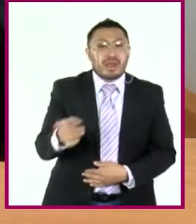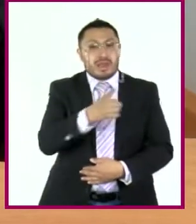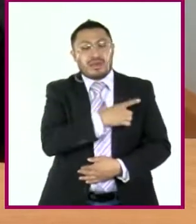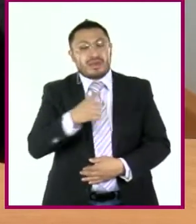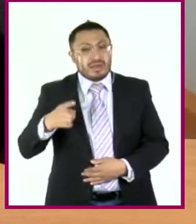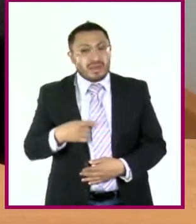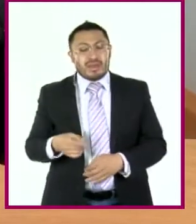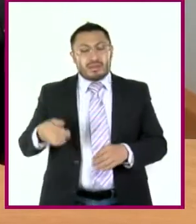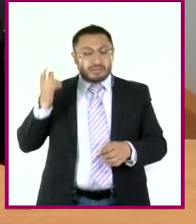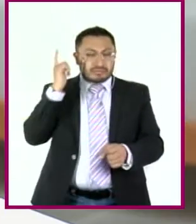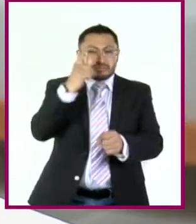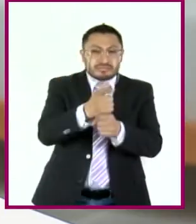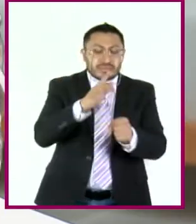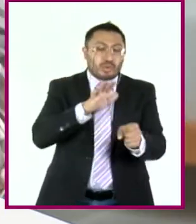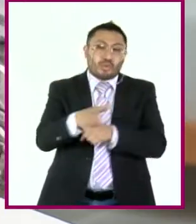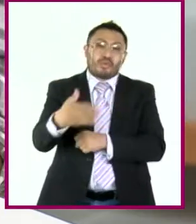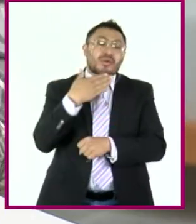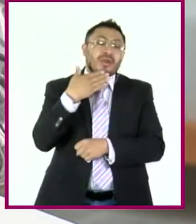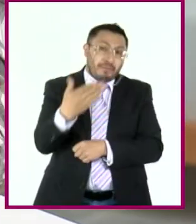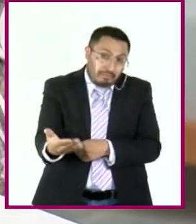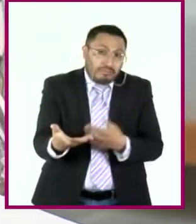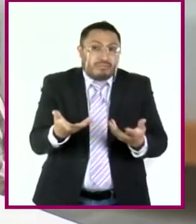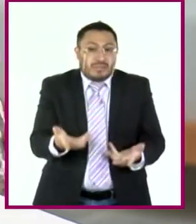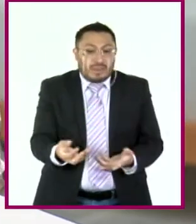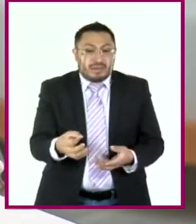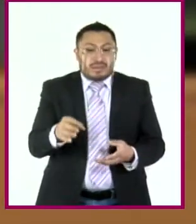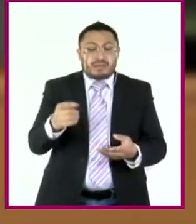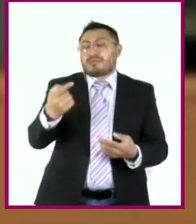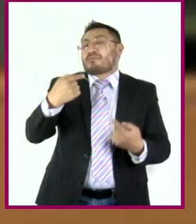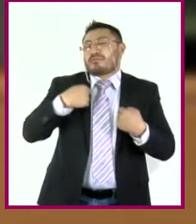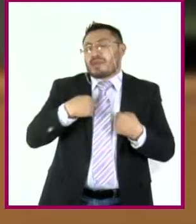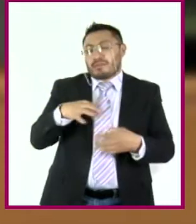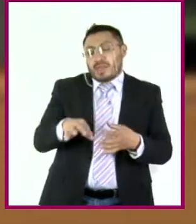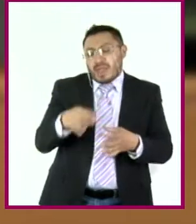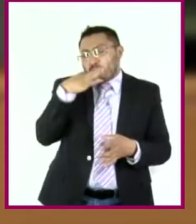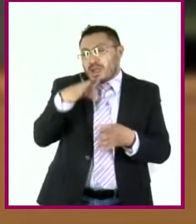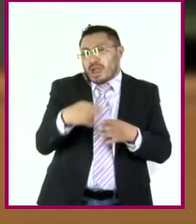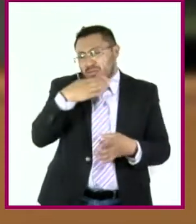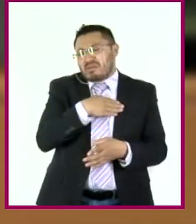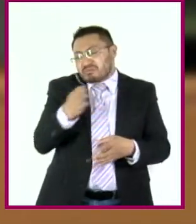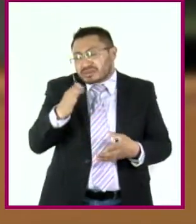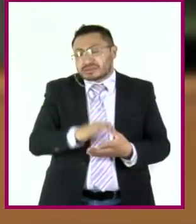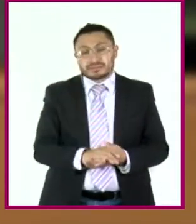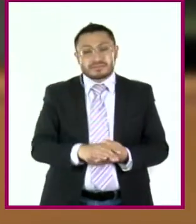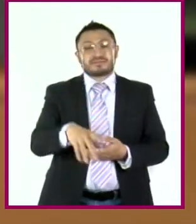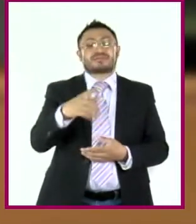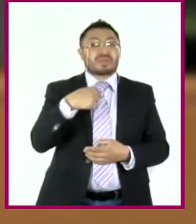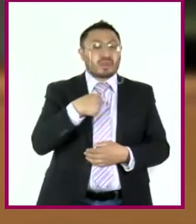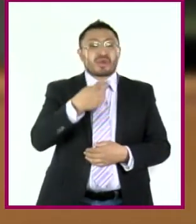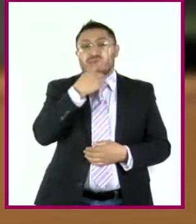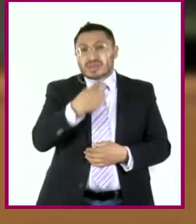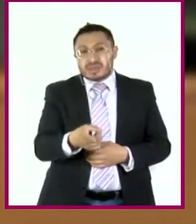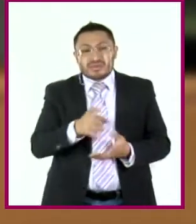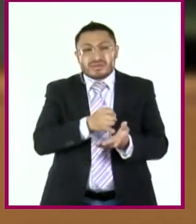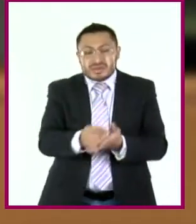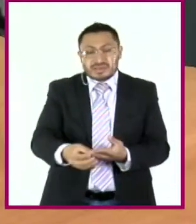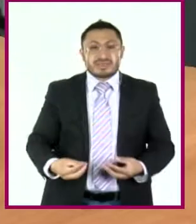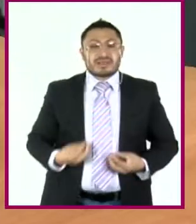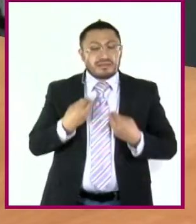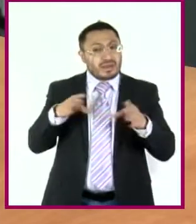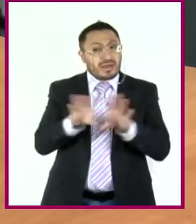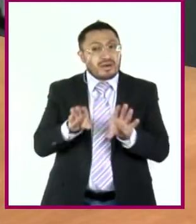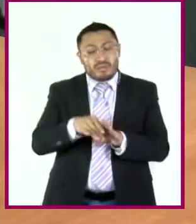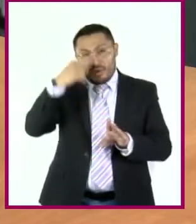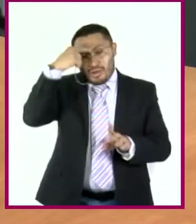es bueno. ¿No crees? Para mí una fritura es buena. Hablo de poder decidir cómo llevaremos nuestra vida para lograr que sea buena.